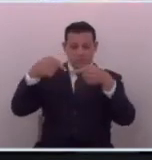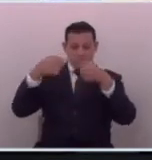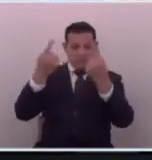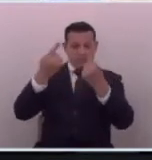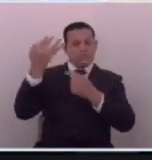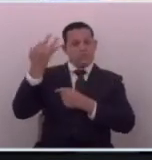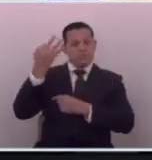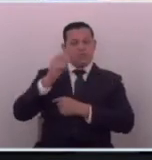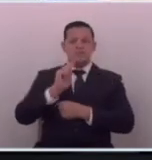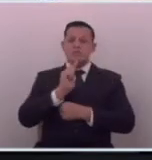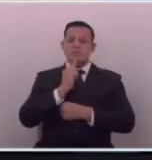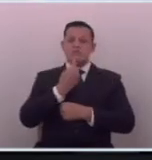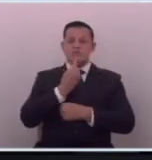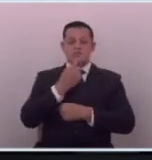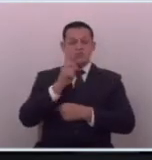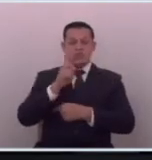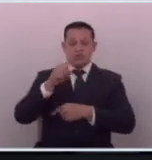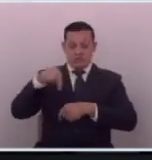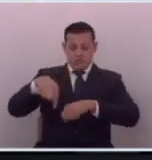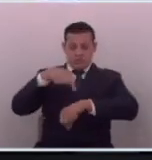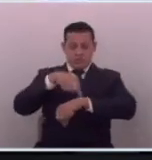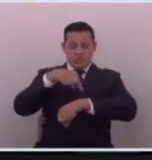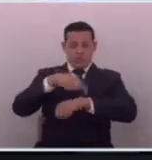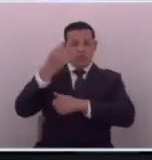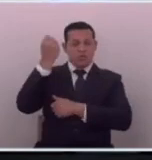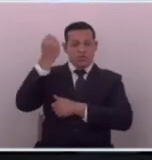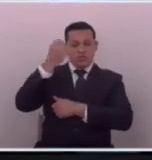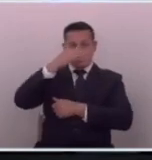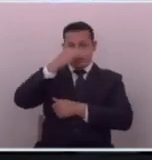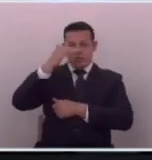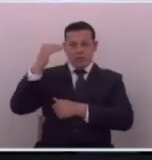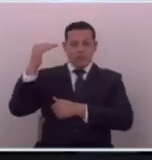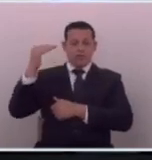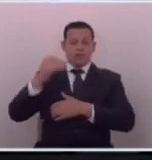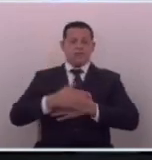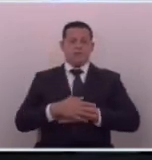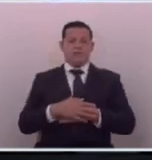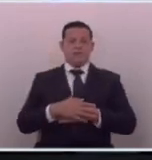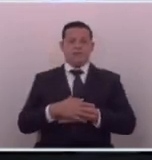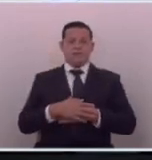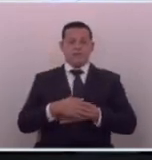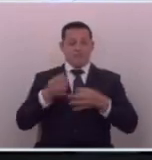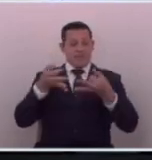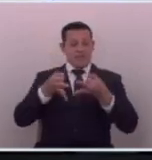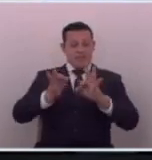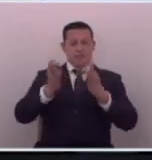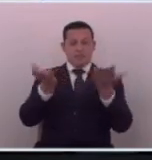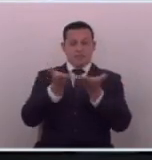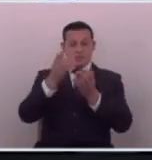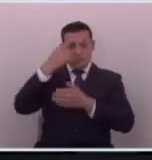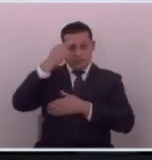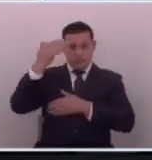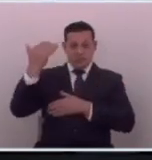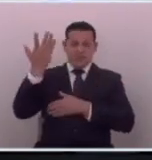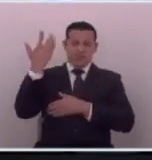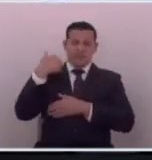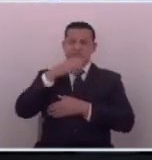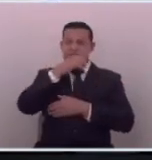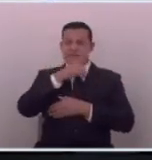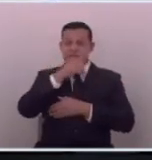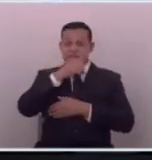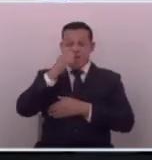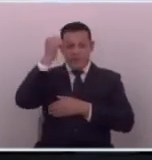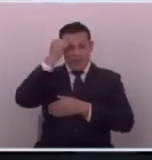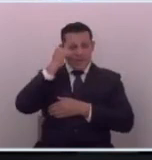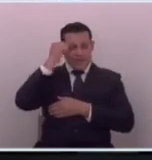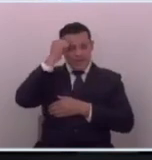serios que este es un momento importante para el país la manera de hacer política anterior vieja a la que